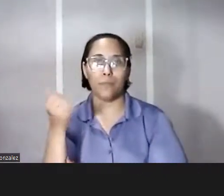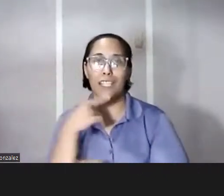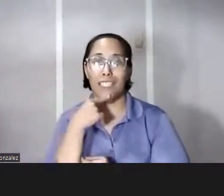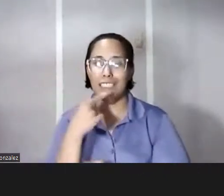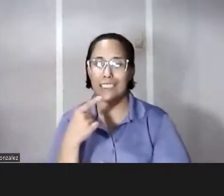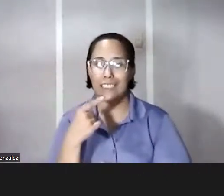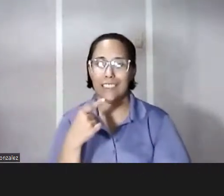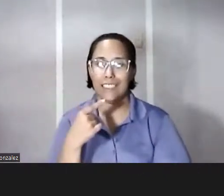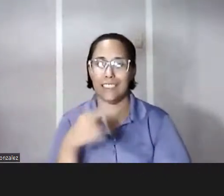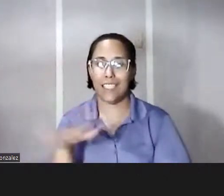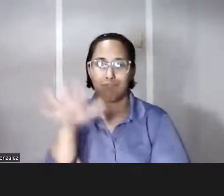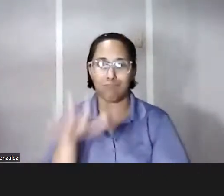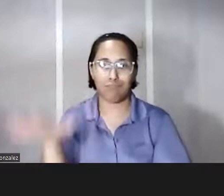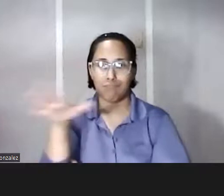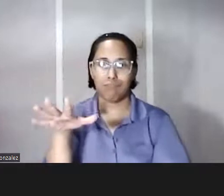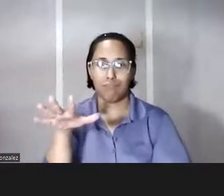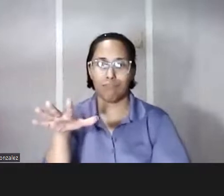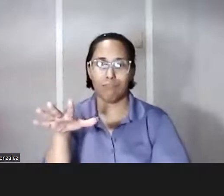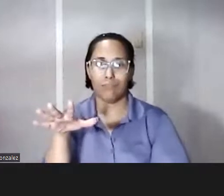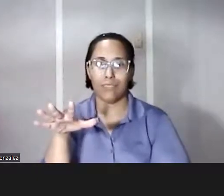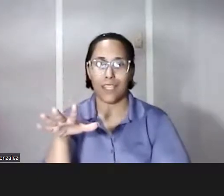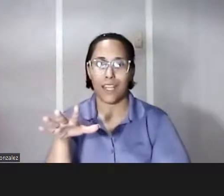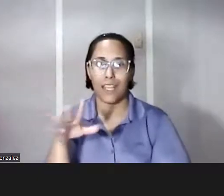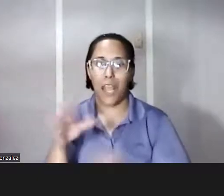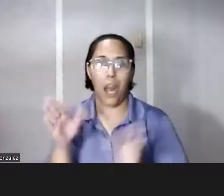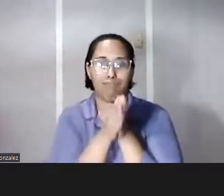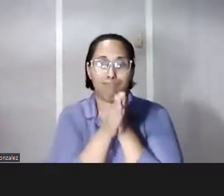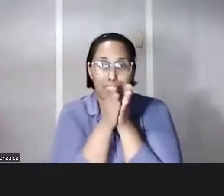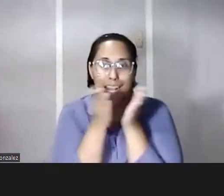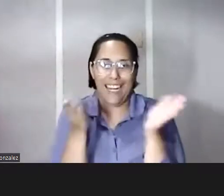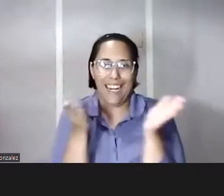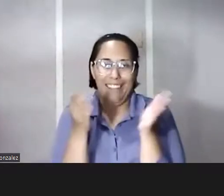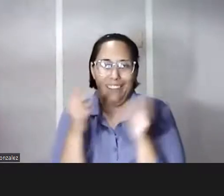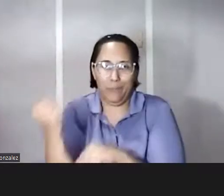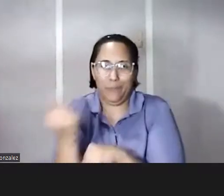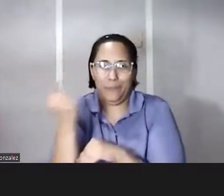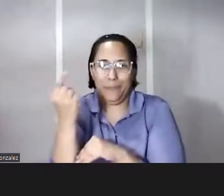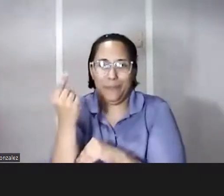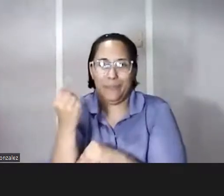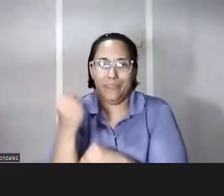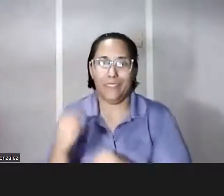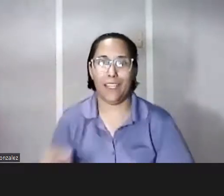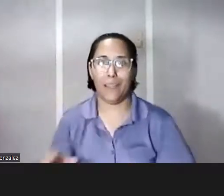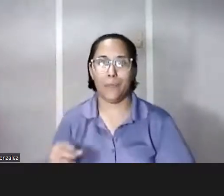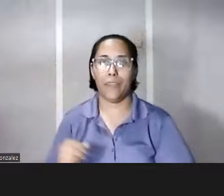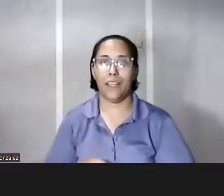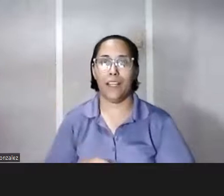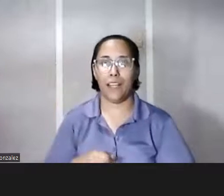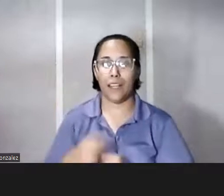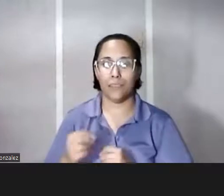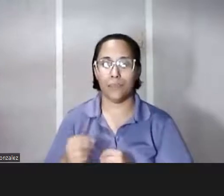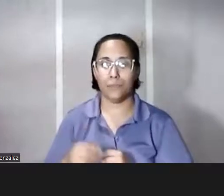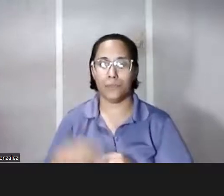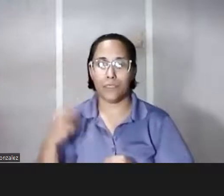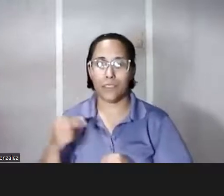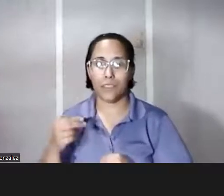un ámbito que yo creo que da para un libro solo lo del narrador radial lo